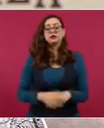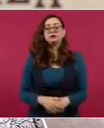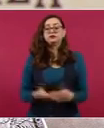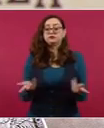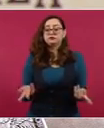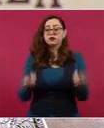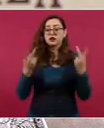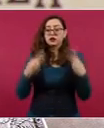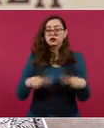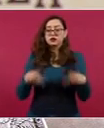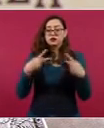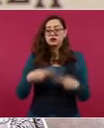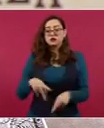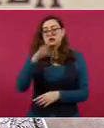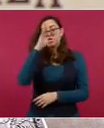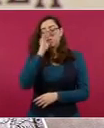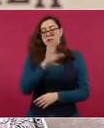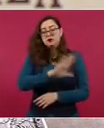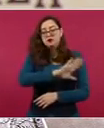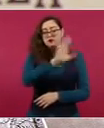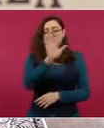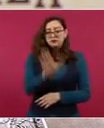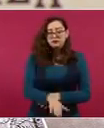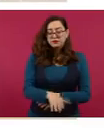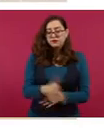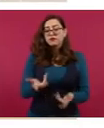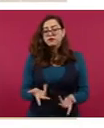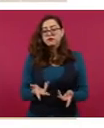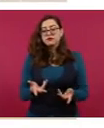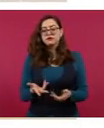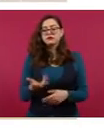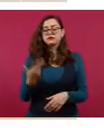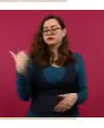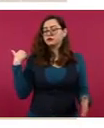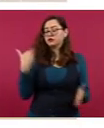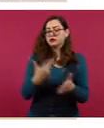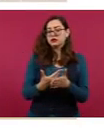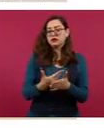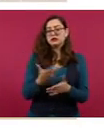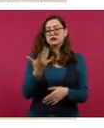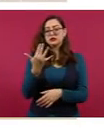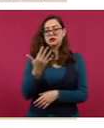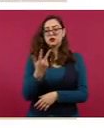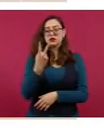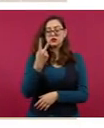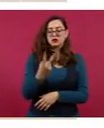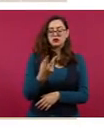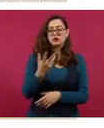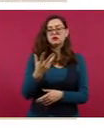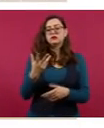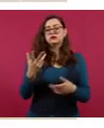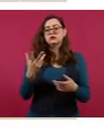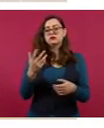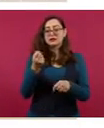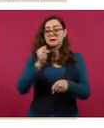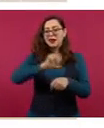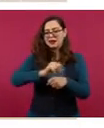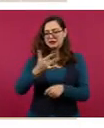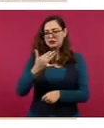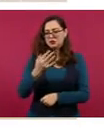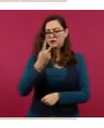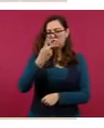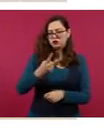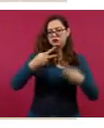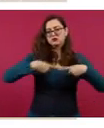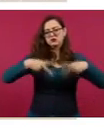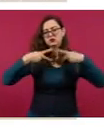defunciones. Llegaron a punto máximo de 36 en la semana 52, 36 defunciones promedio diarias